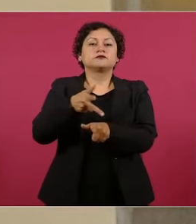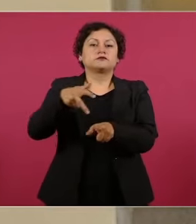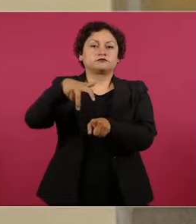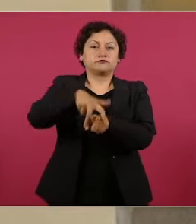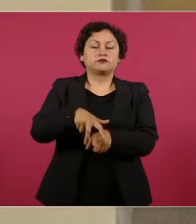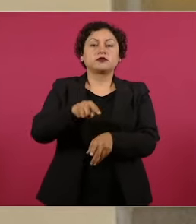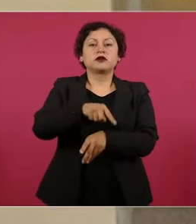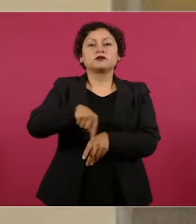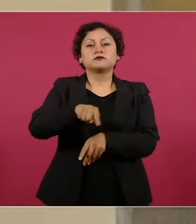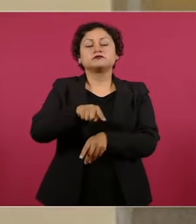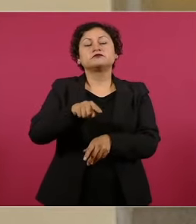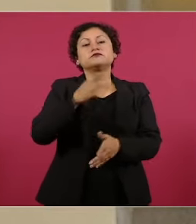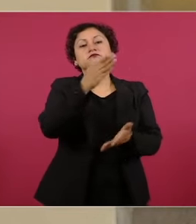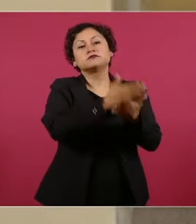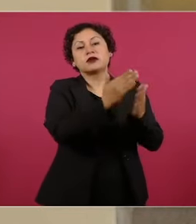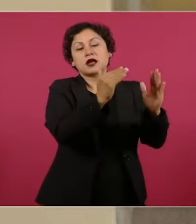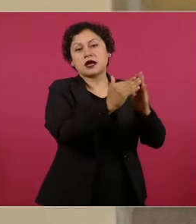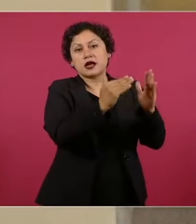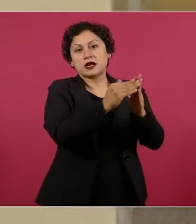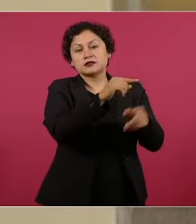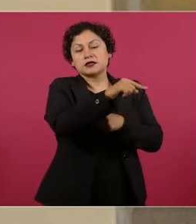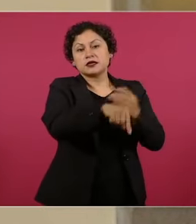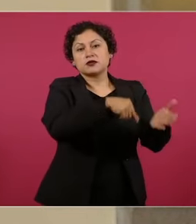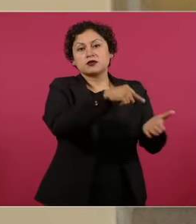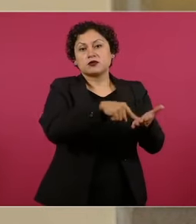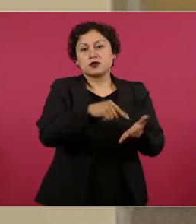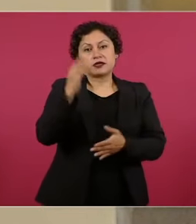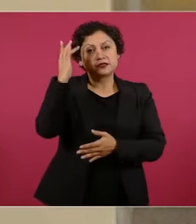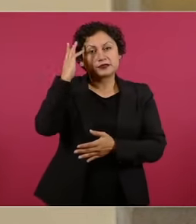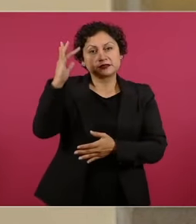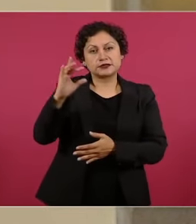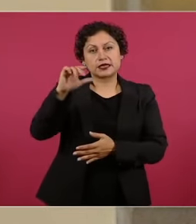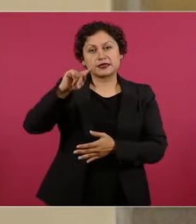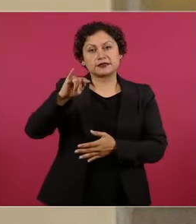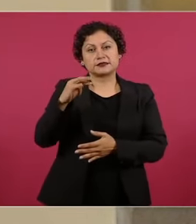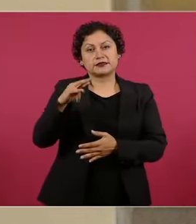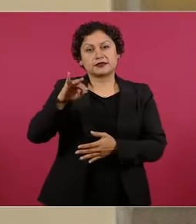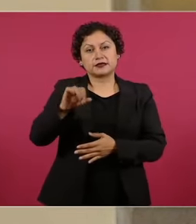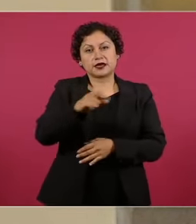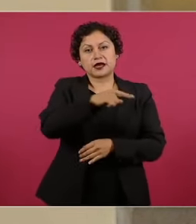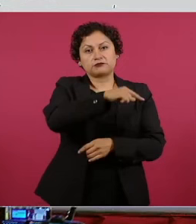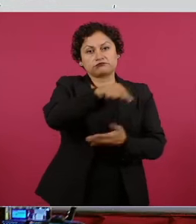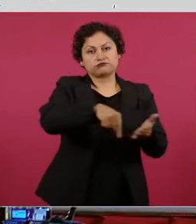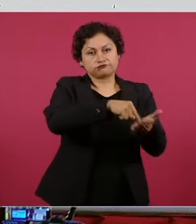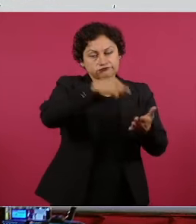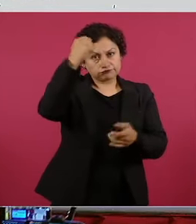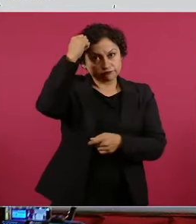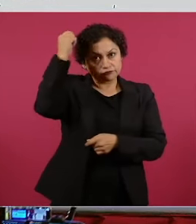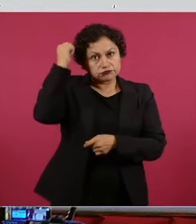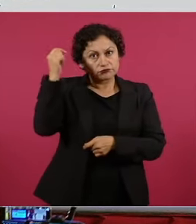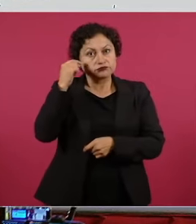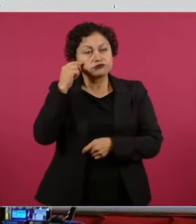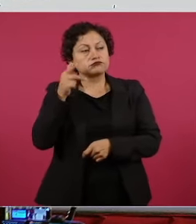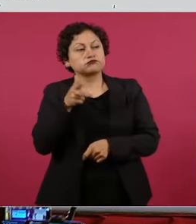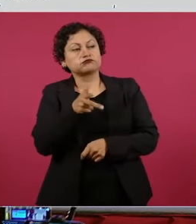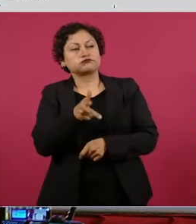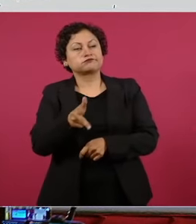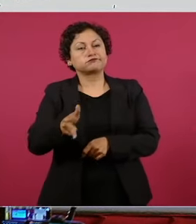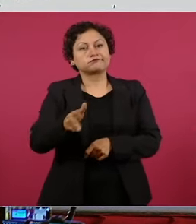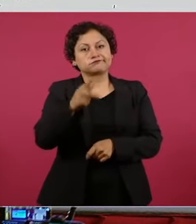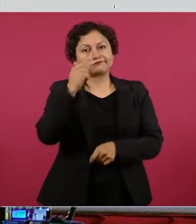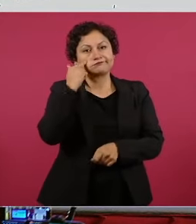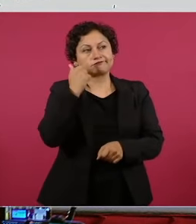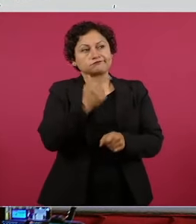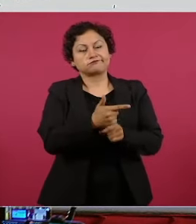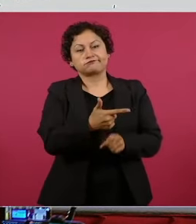víctima en la colonia Salitrería en Texcoco. Una vez que lo tienen a la vista, le habrían detonado